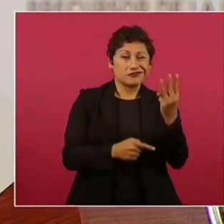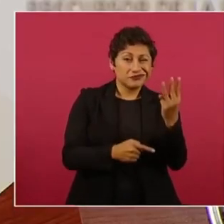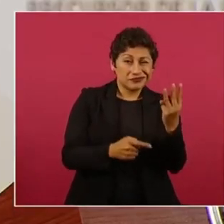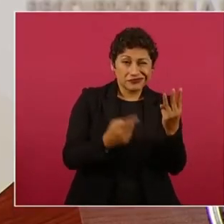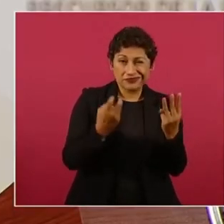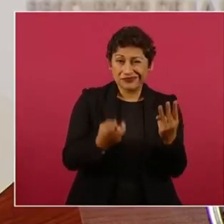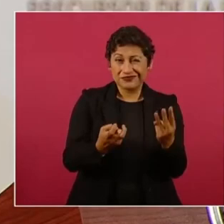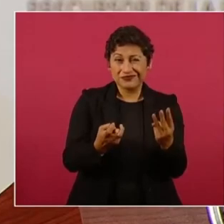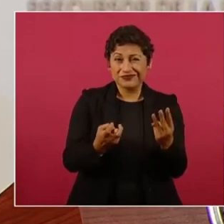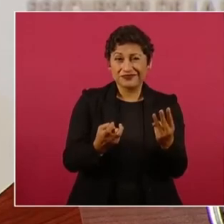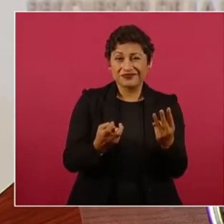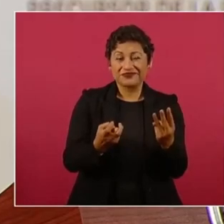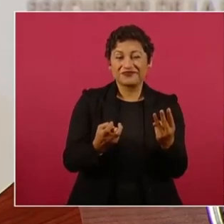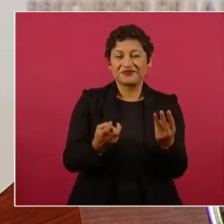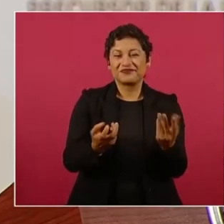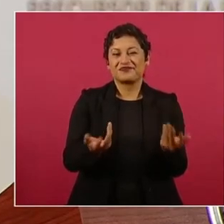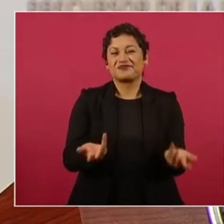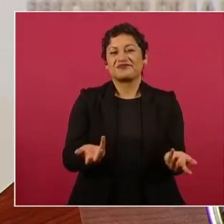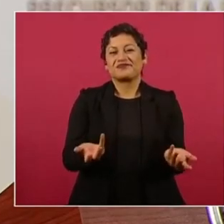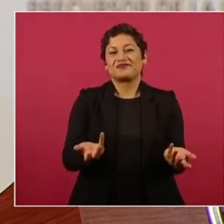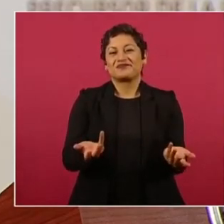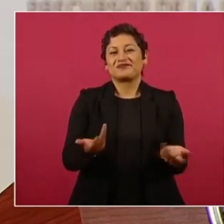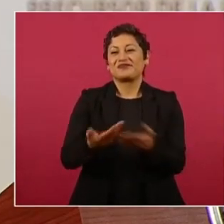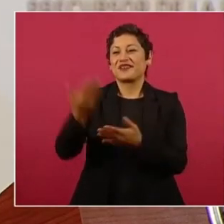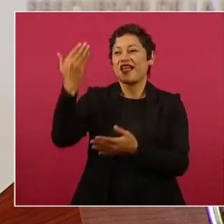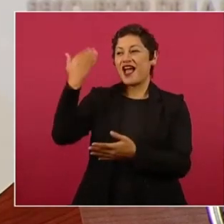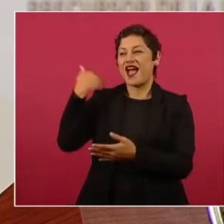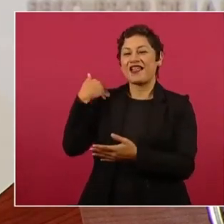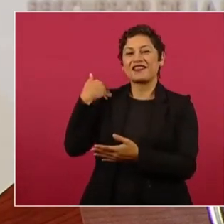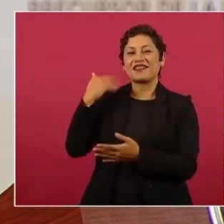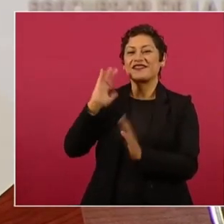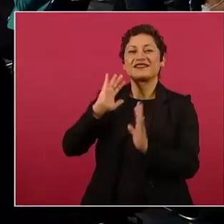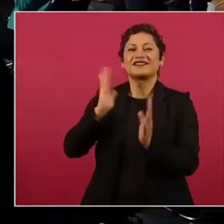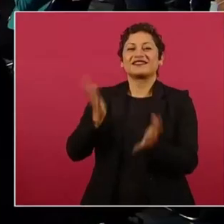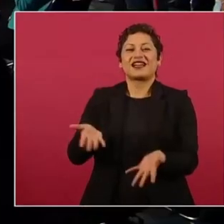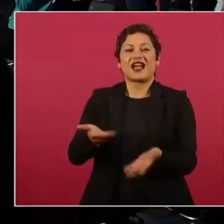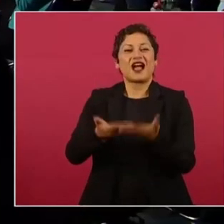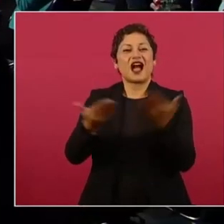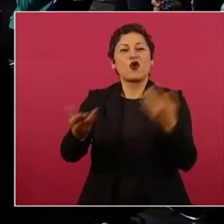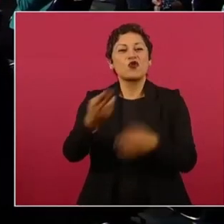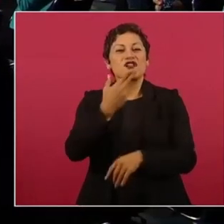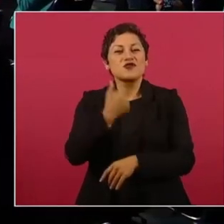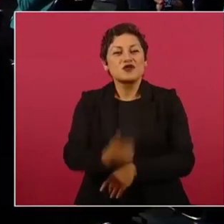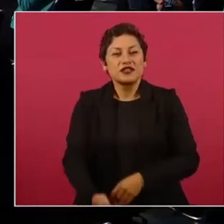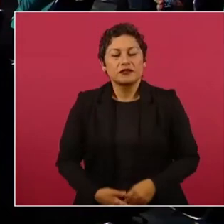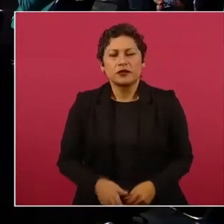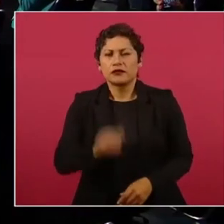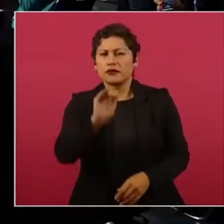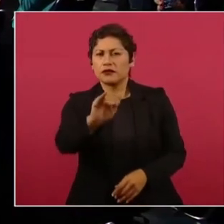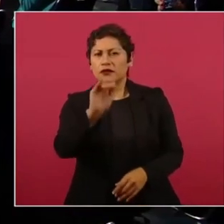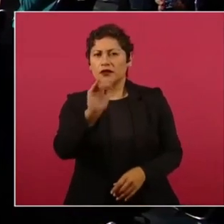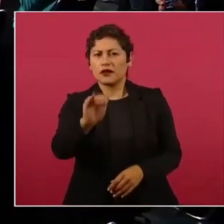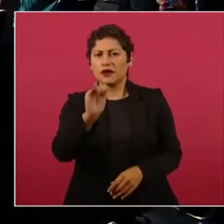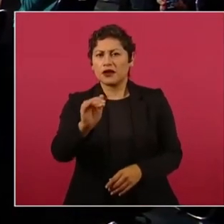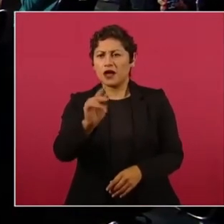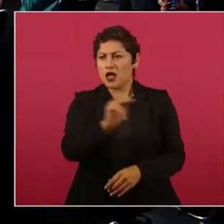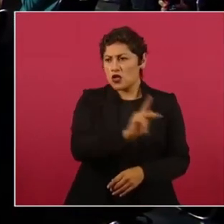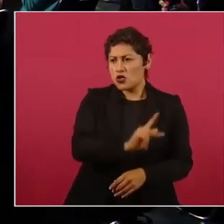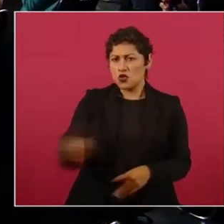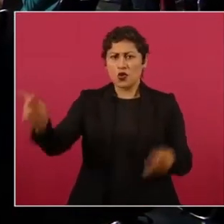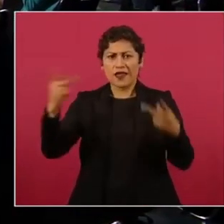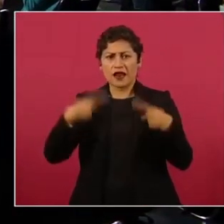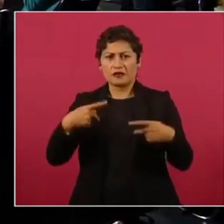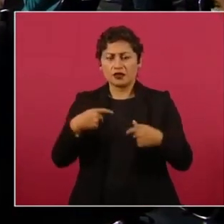no funciona. ¿Hay igualdad de condiciones para todos los aspirantes? Sí,